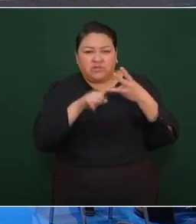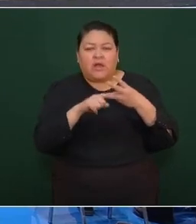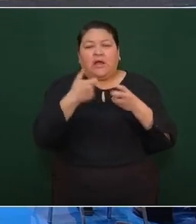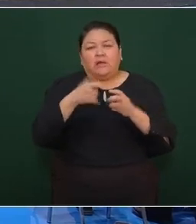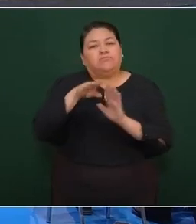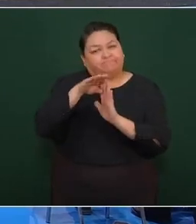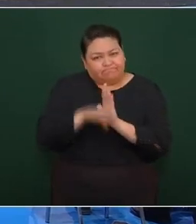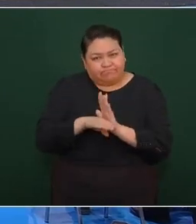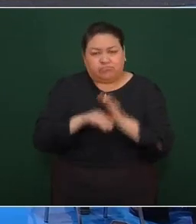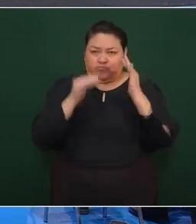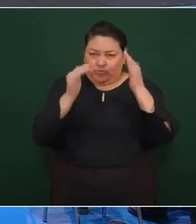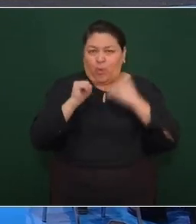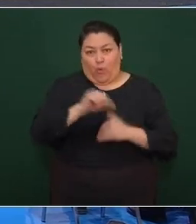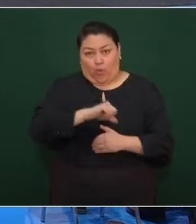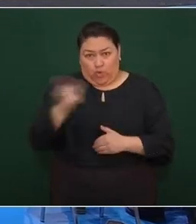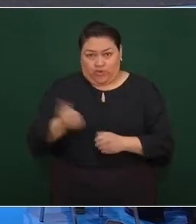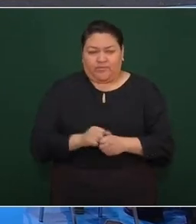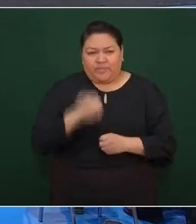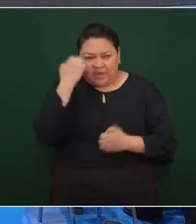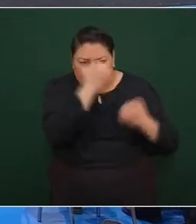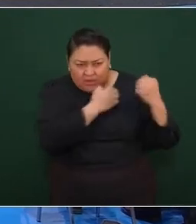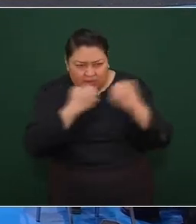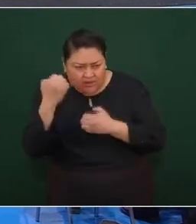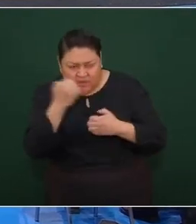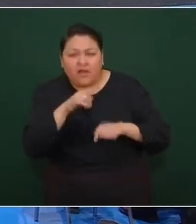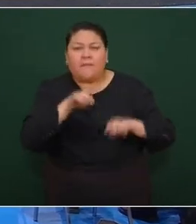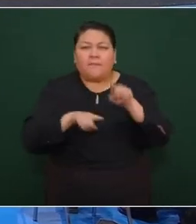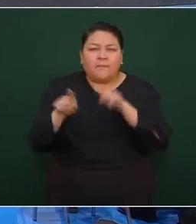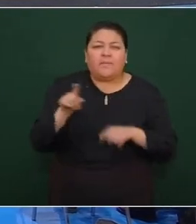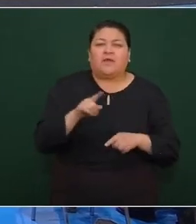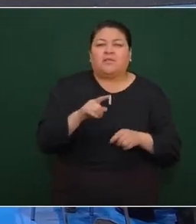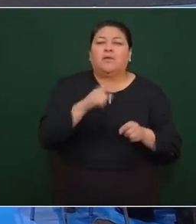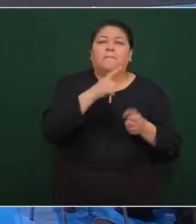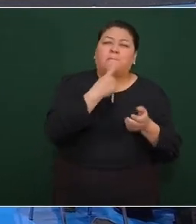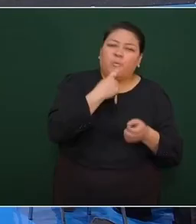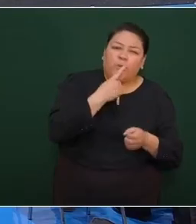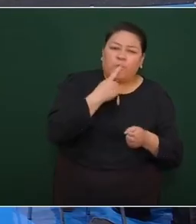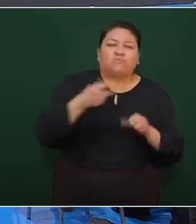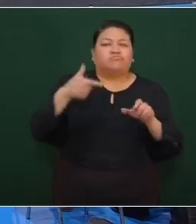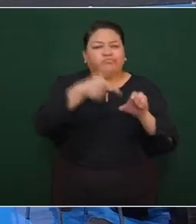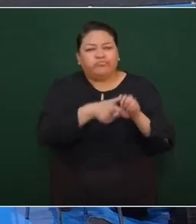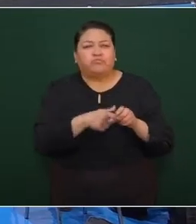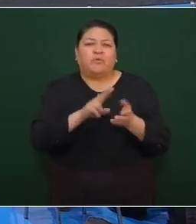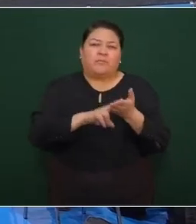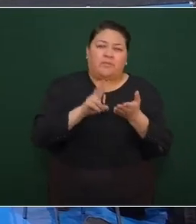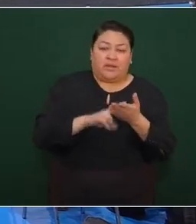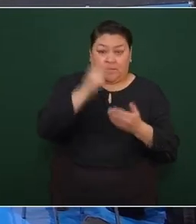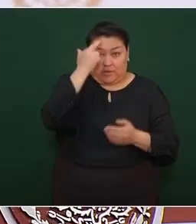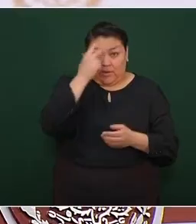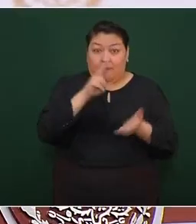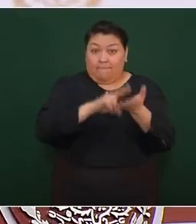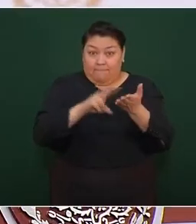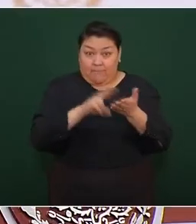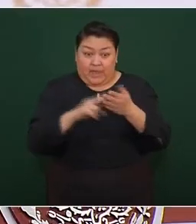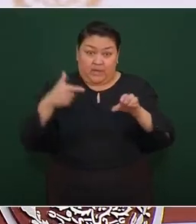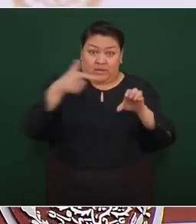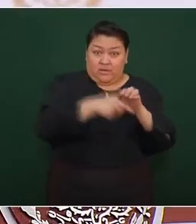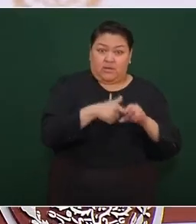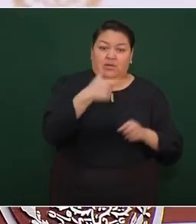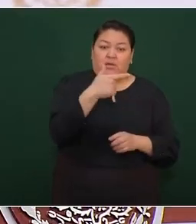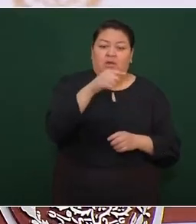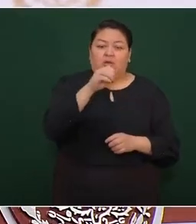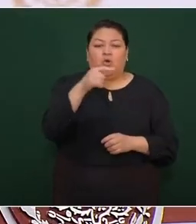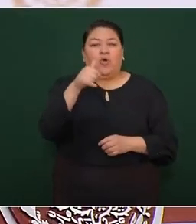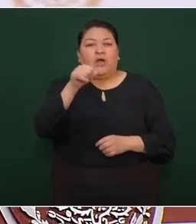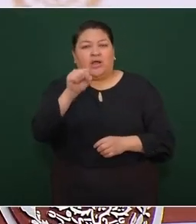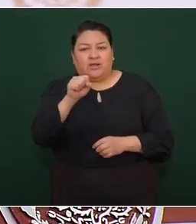Pasamos ahora a los precios promedios según el tipo de combustible. Y tenemos que en el caso de la gasolina regular, GoGas, con una